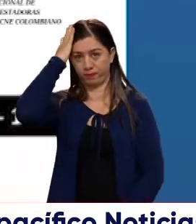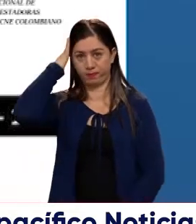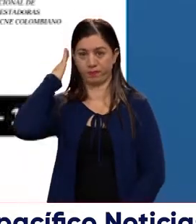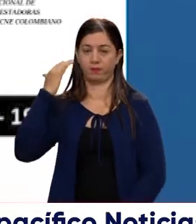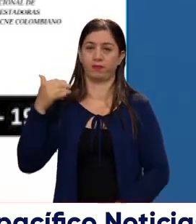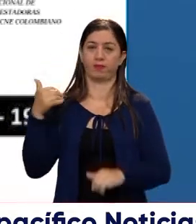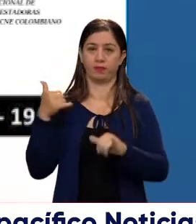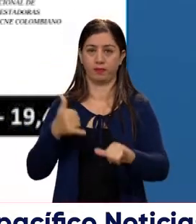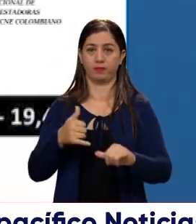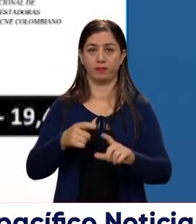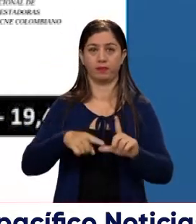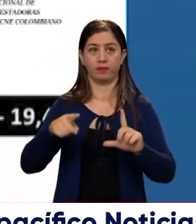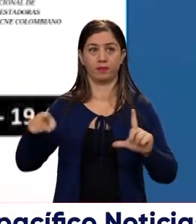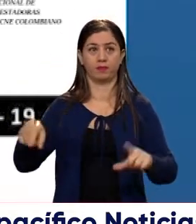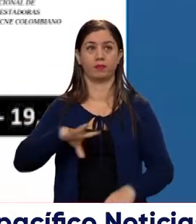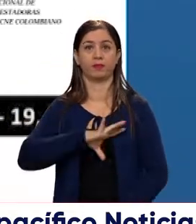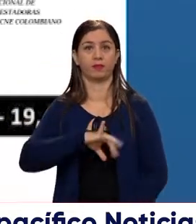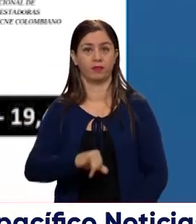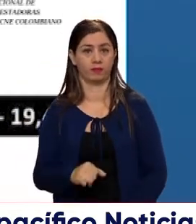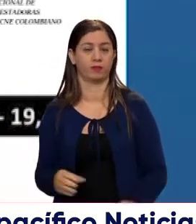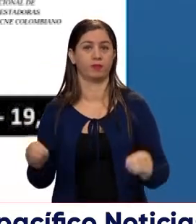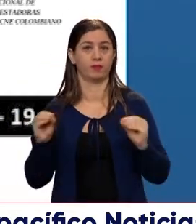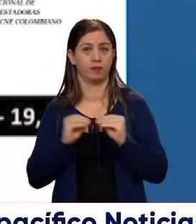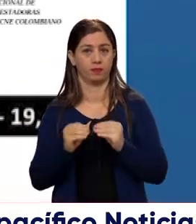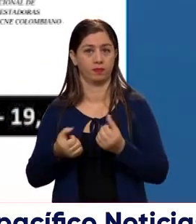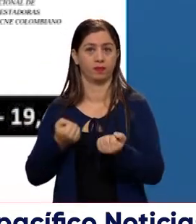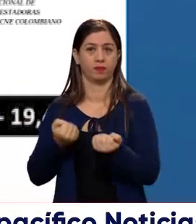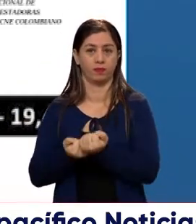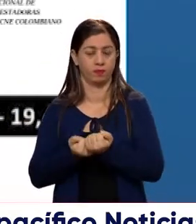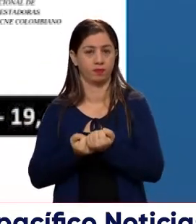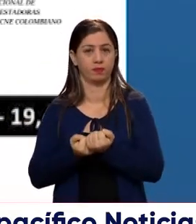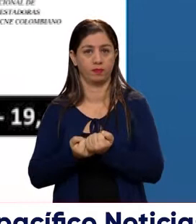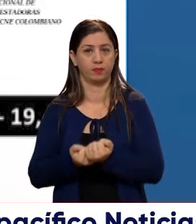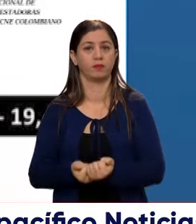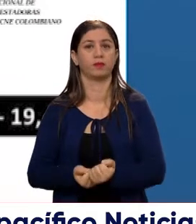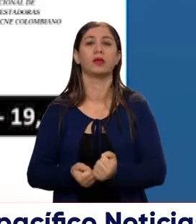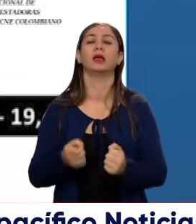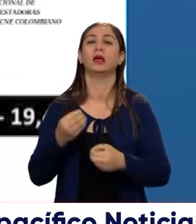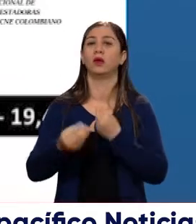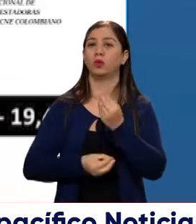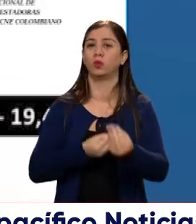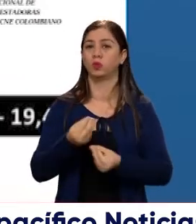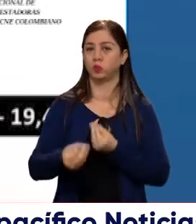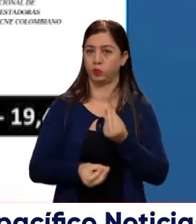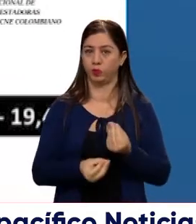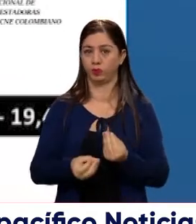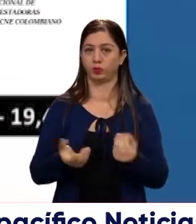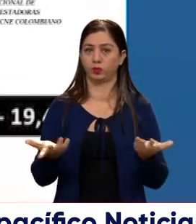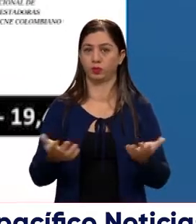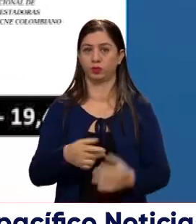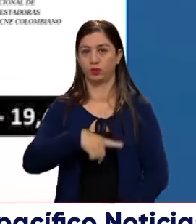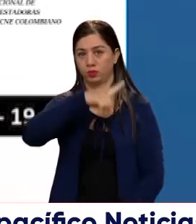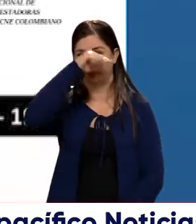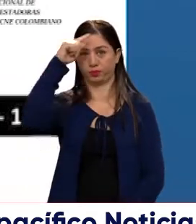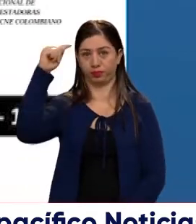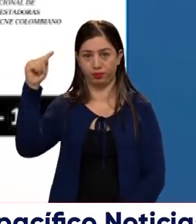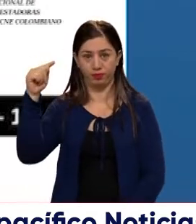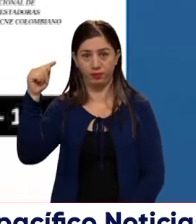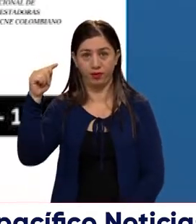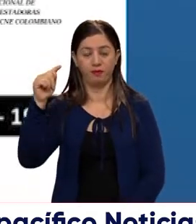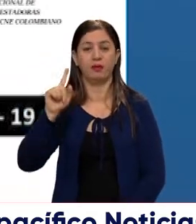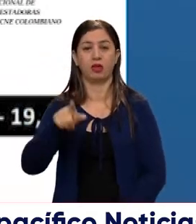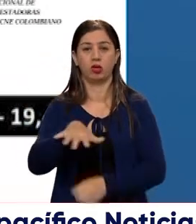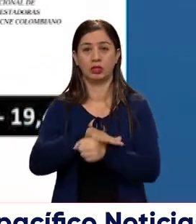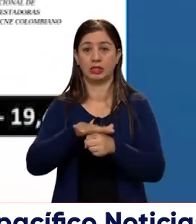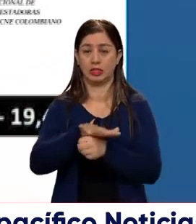conseguido unos adectos en la ciudad, como tal, unos seguidores en la ciudad, logrando recortar una distancia en el tema de Federico, pero en el tema